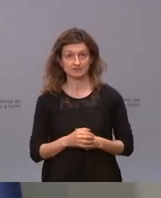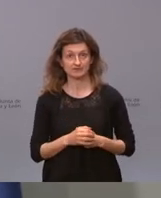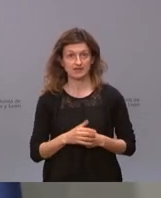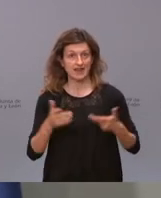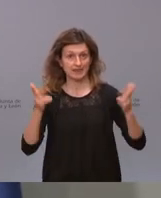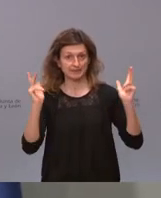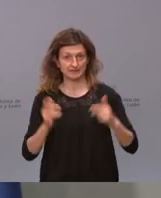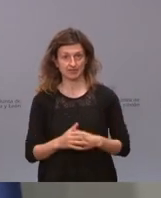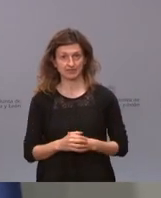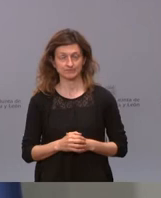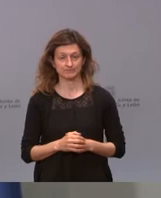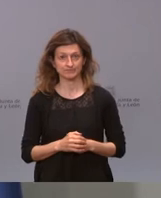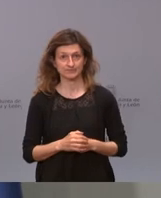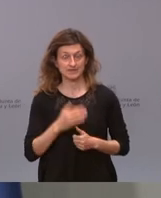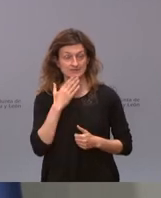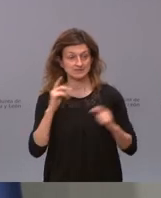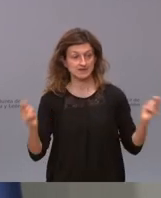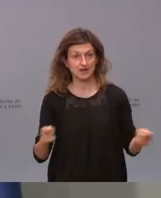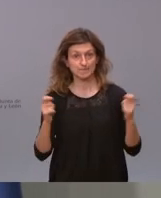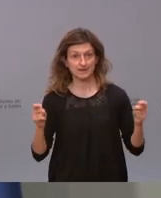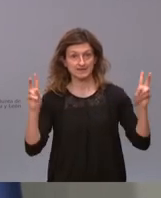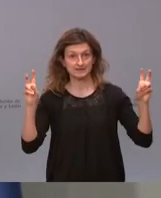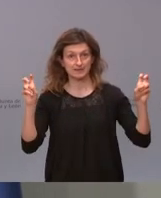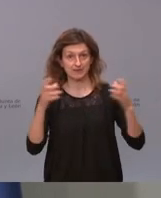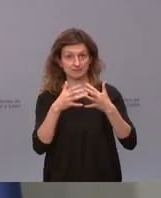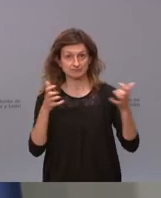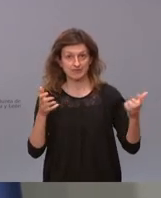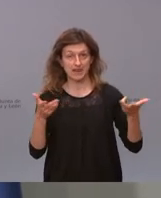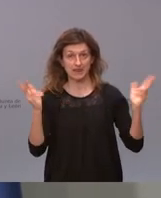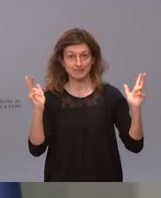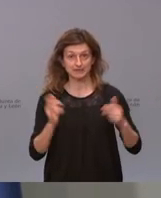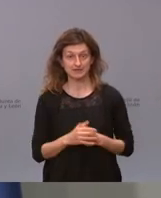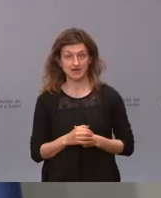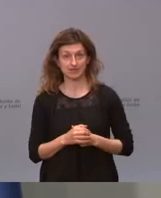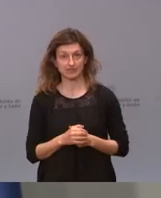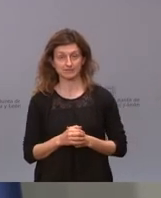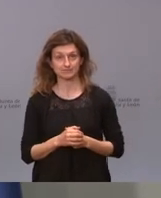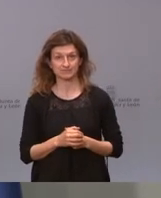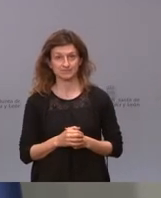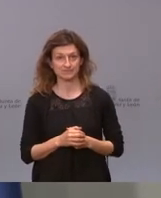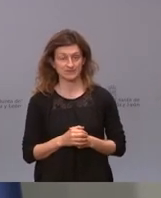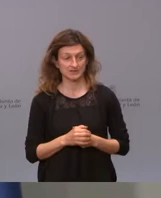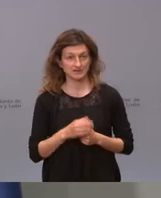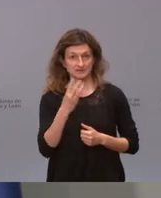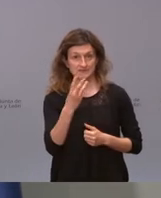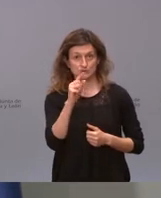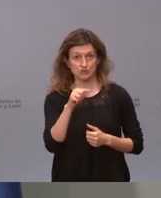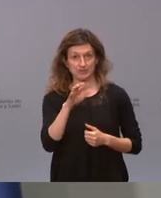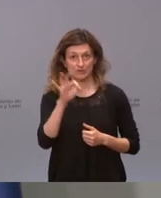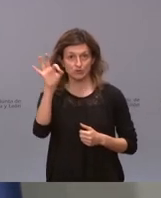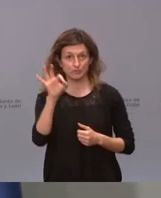libertad si en una campaña que tiene como eje central el mensaje de libertad el partido liberal saca el 3,5%